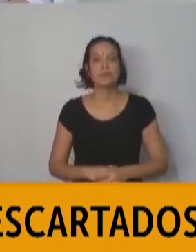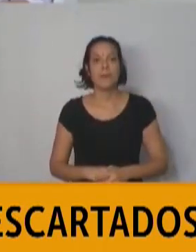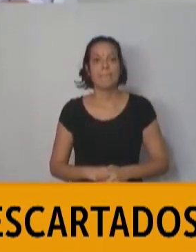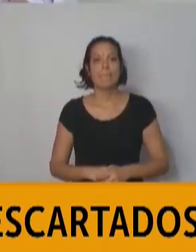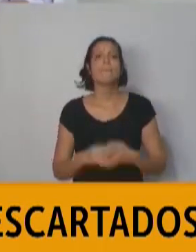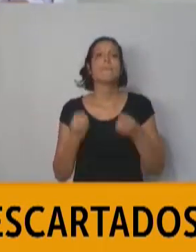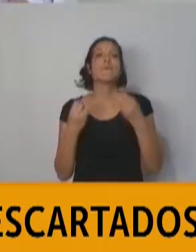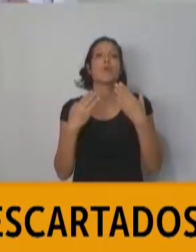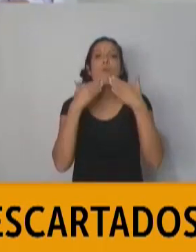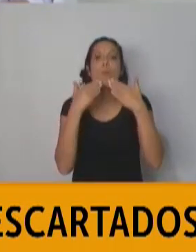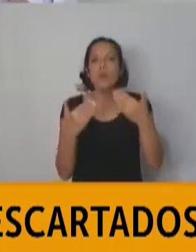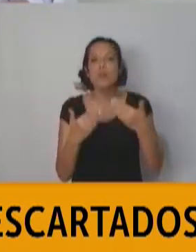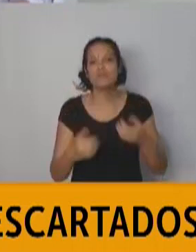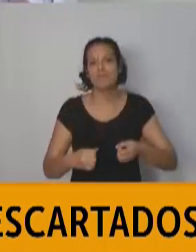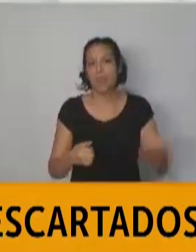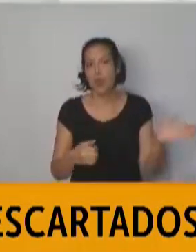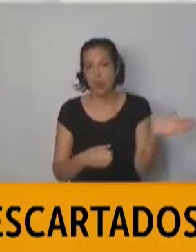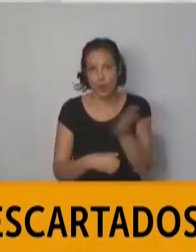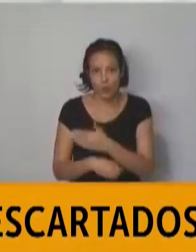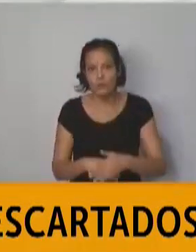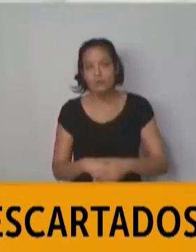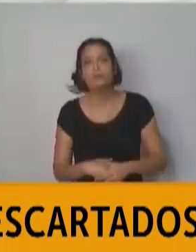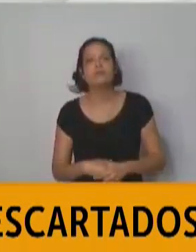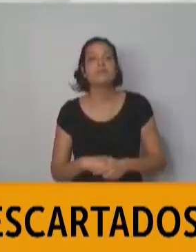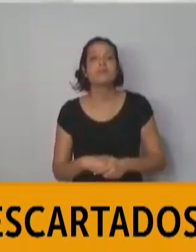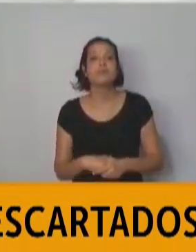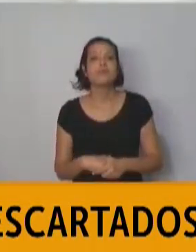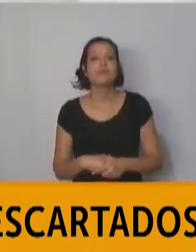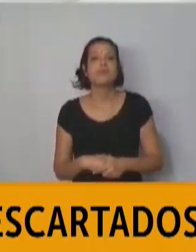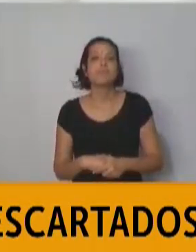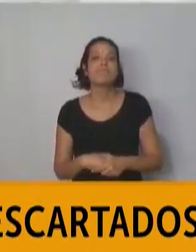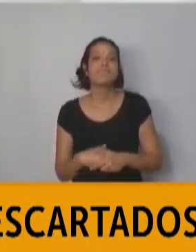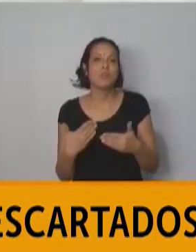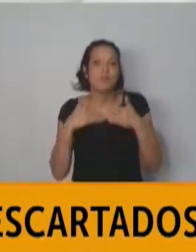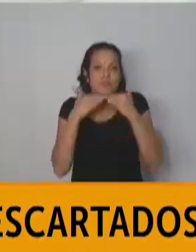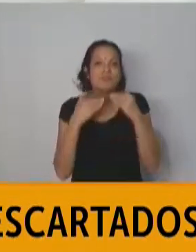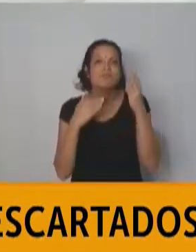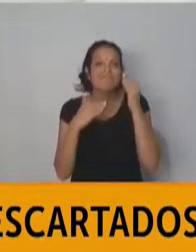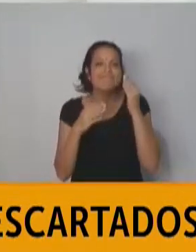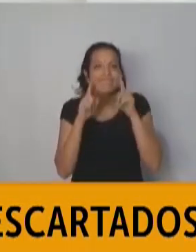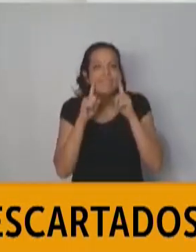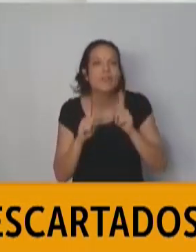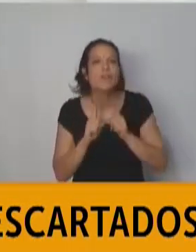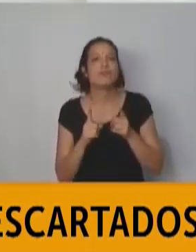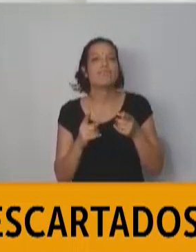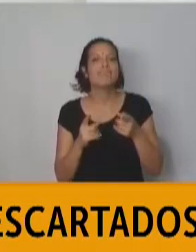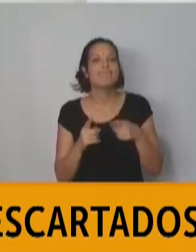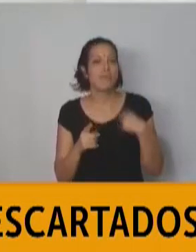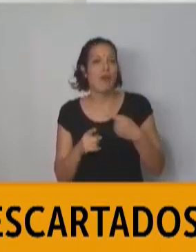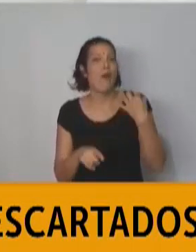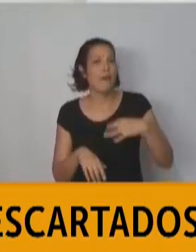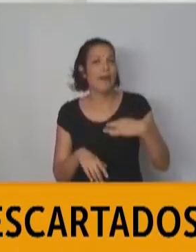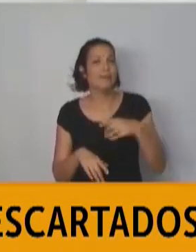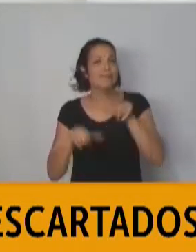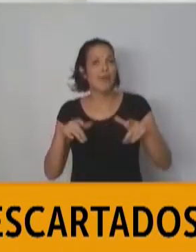Bueno, muchas gracias a todos por escucharnos y estar presentes. Nuestra obligación como